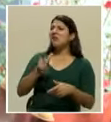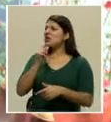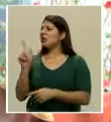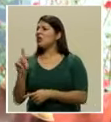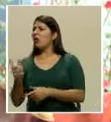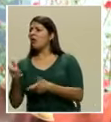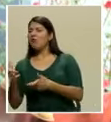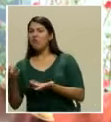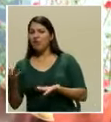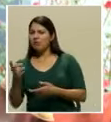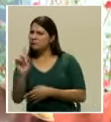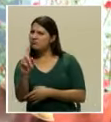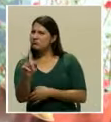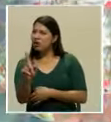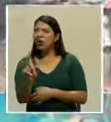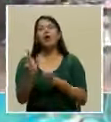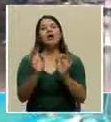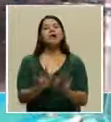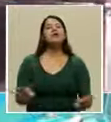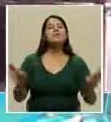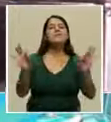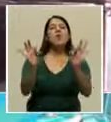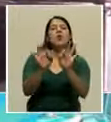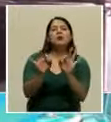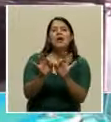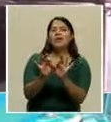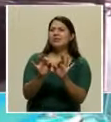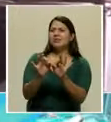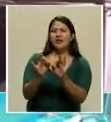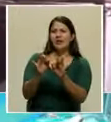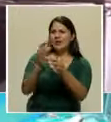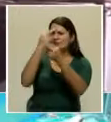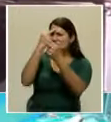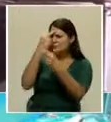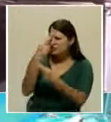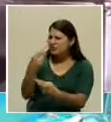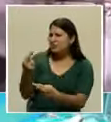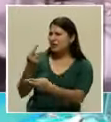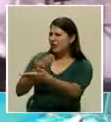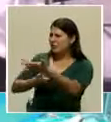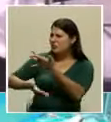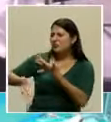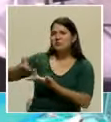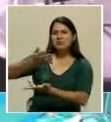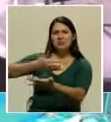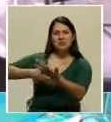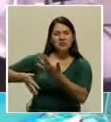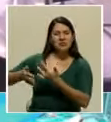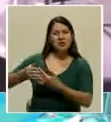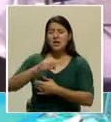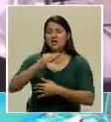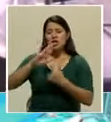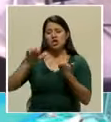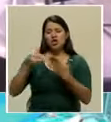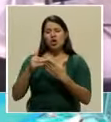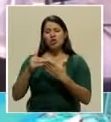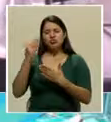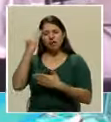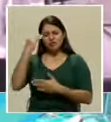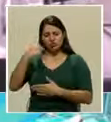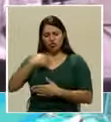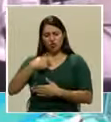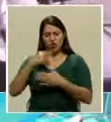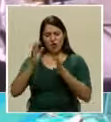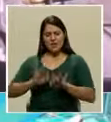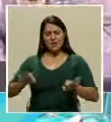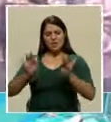precisamente la admiración que sentíamos unos por otros era por aquello de lo cual éramos capaces de hacer, por ese